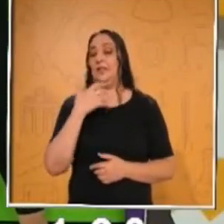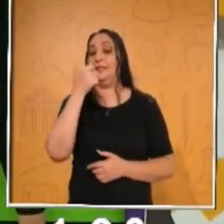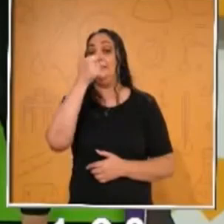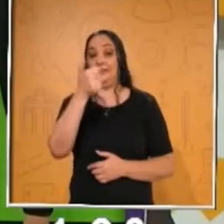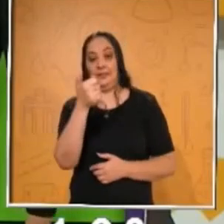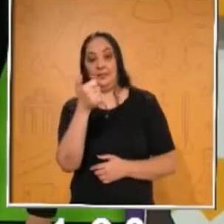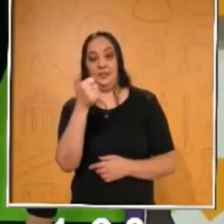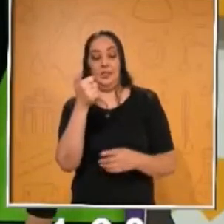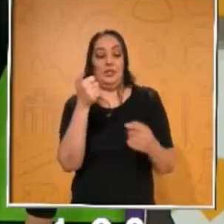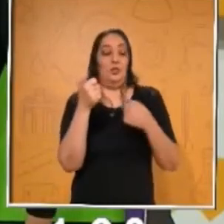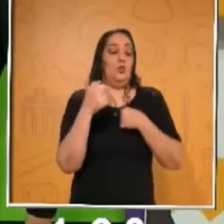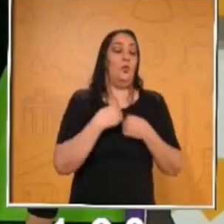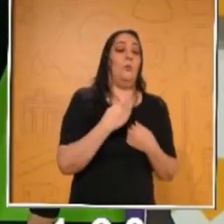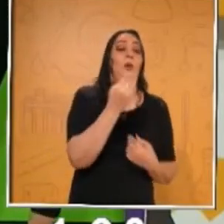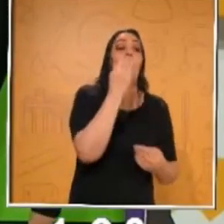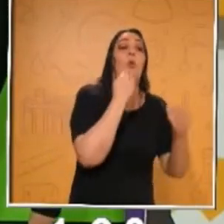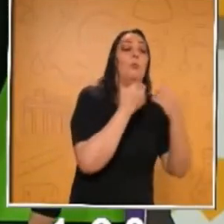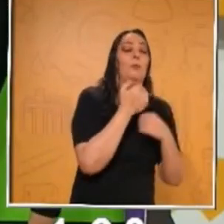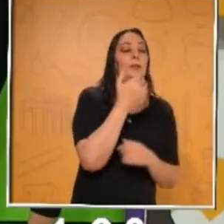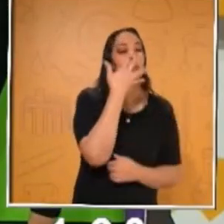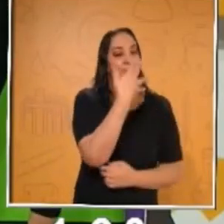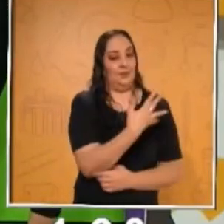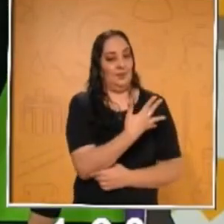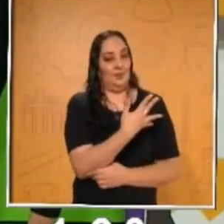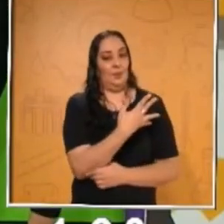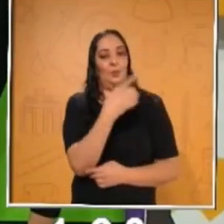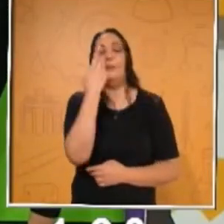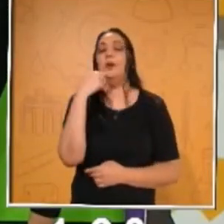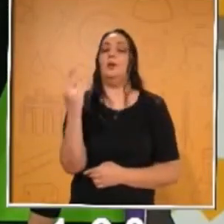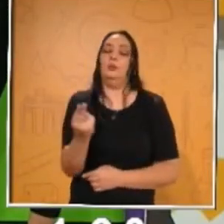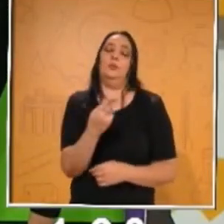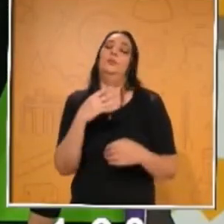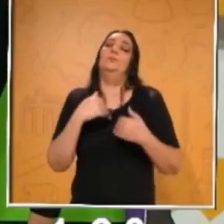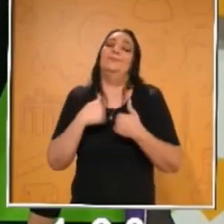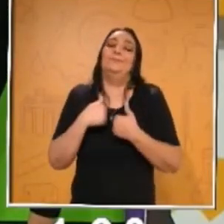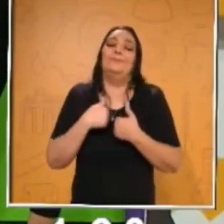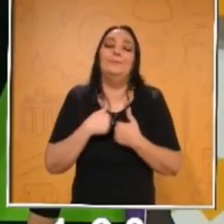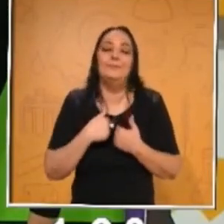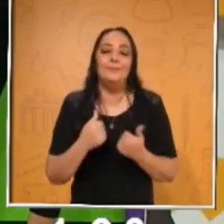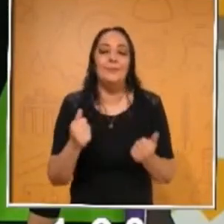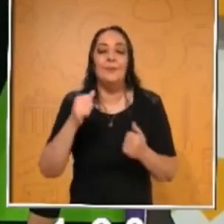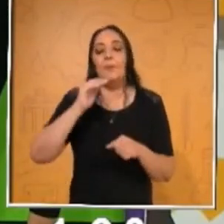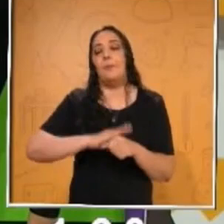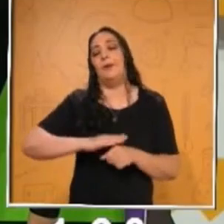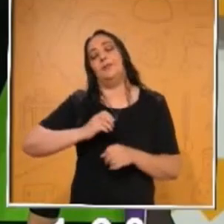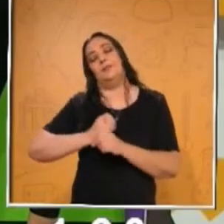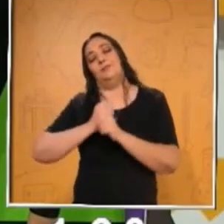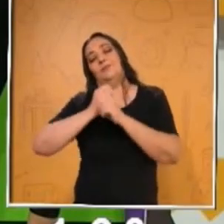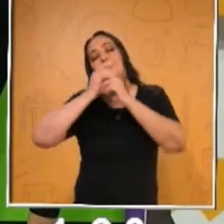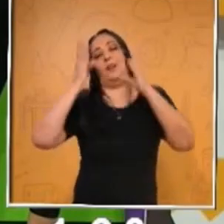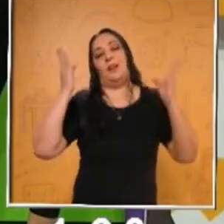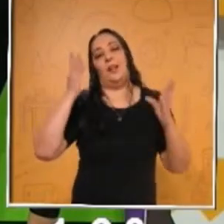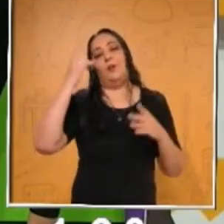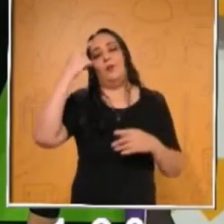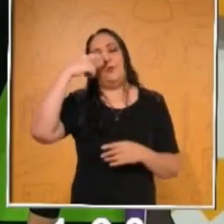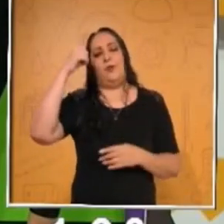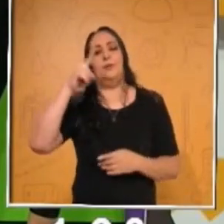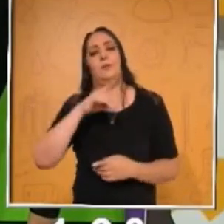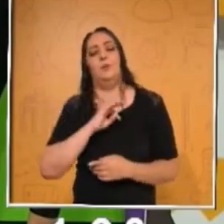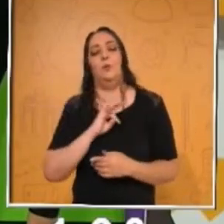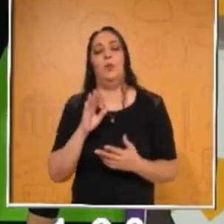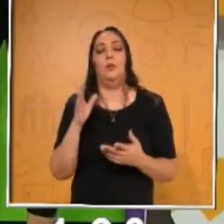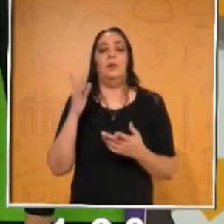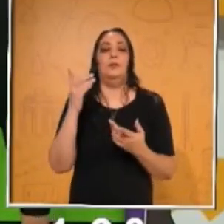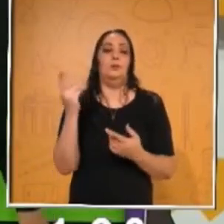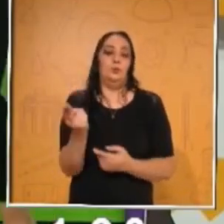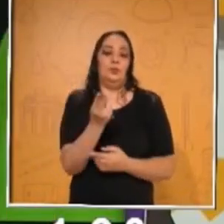cinco. ¿Ok? Eso es más o menos para que lo vayan entendiendo, desmenuzando y que puedan entenderlo y sea